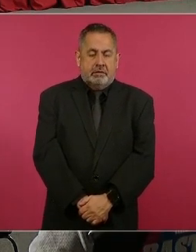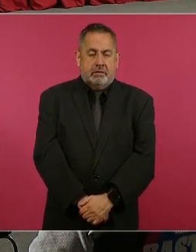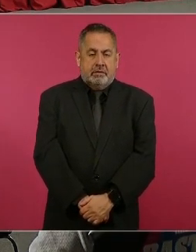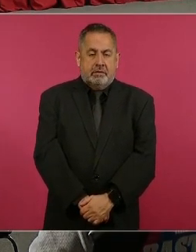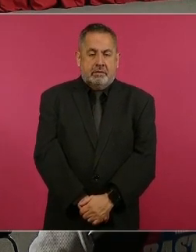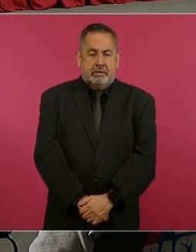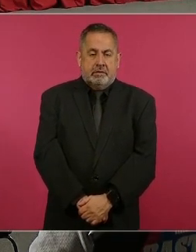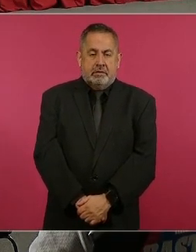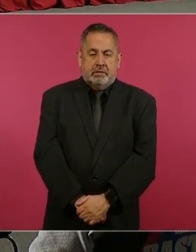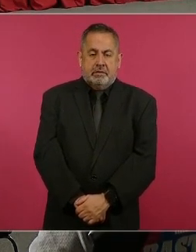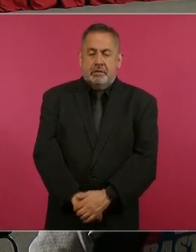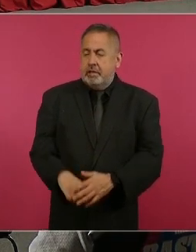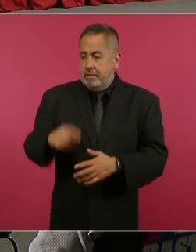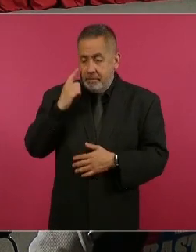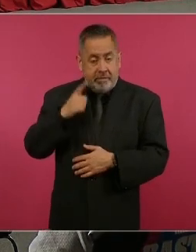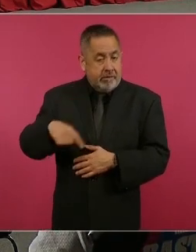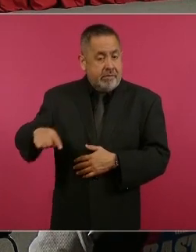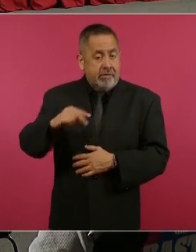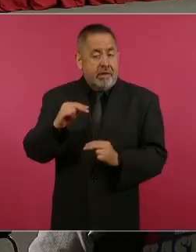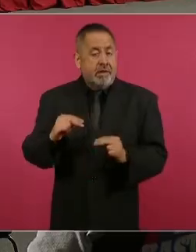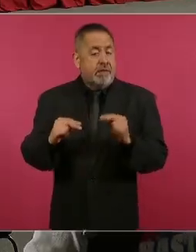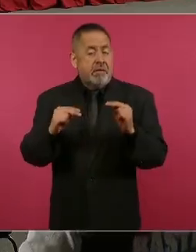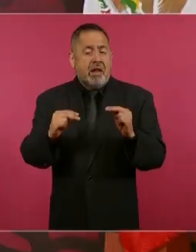el nivel de felicidad,